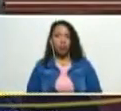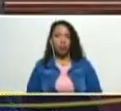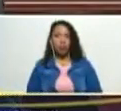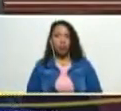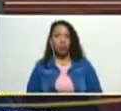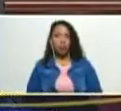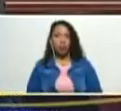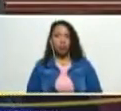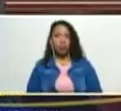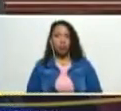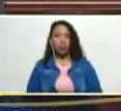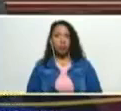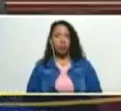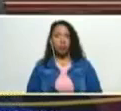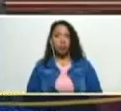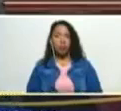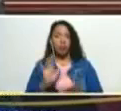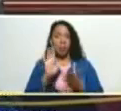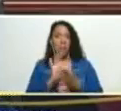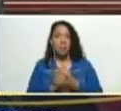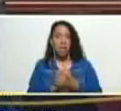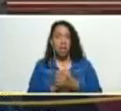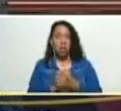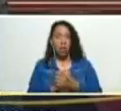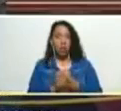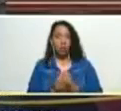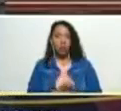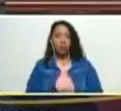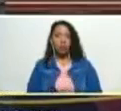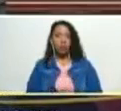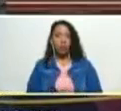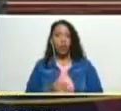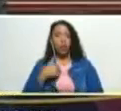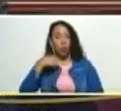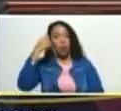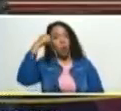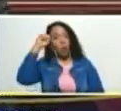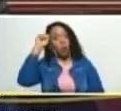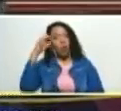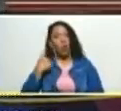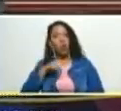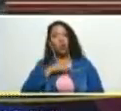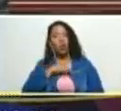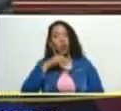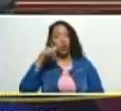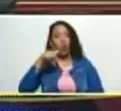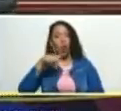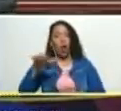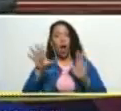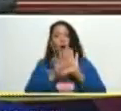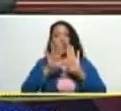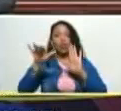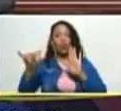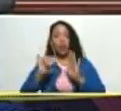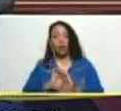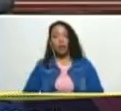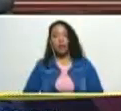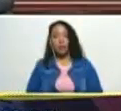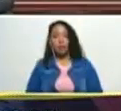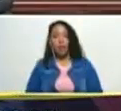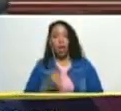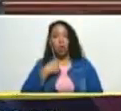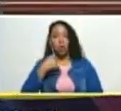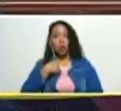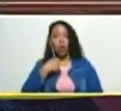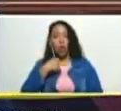blanca compañero yo recuerdo cuando estábamos en la constituyente a mí me